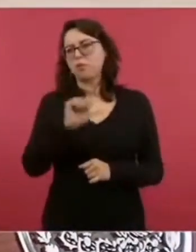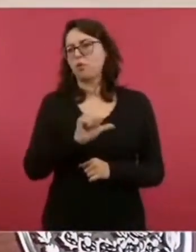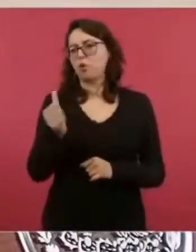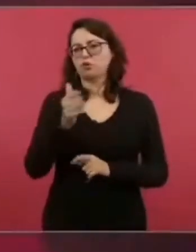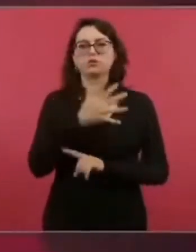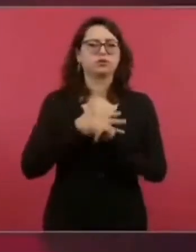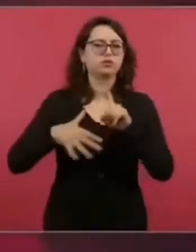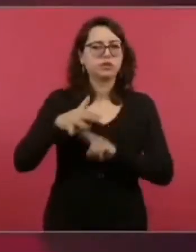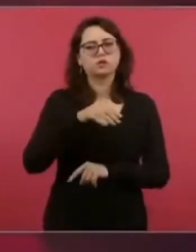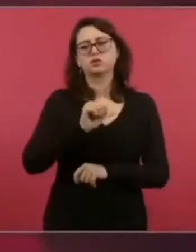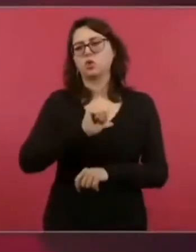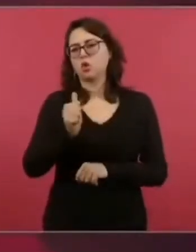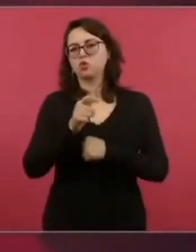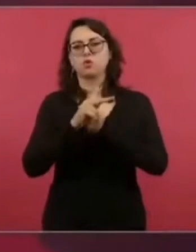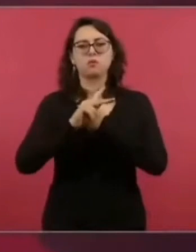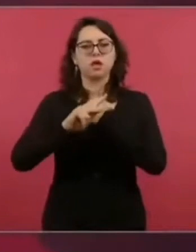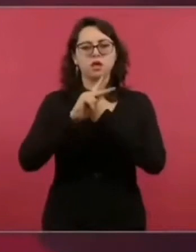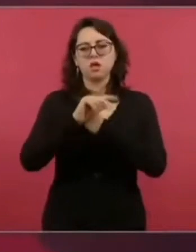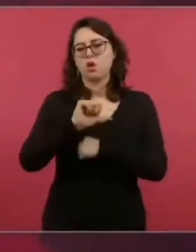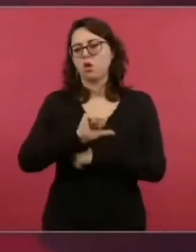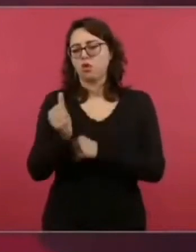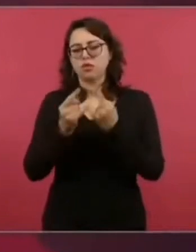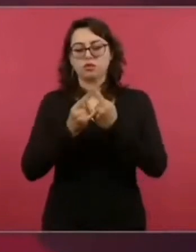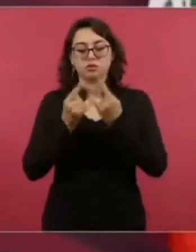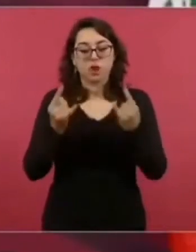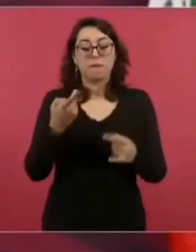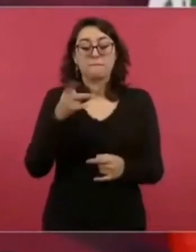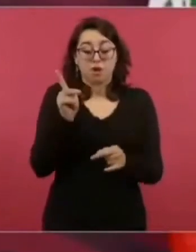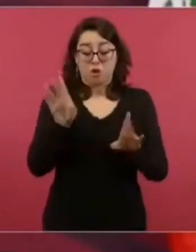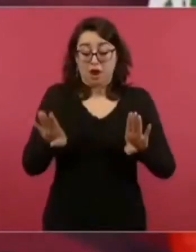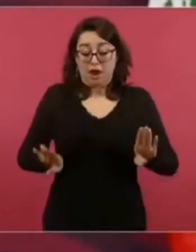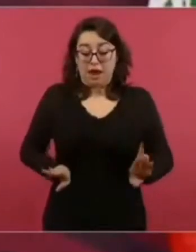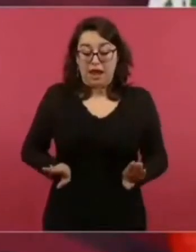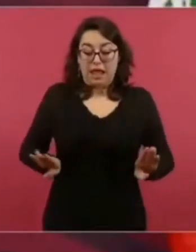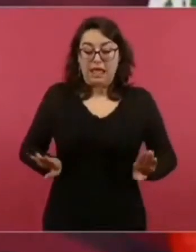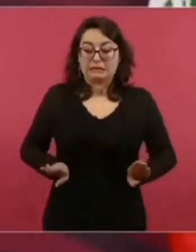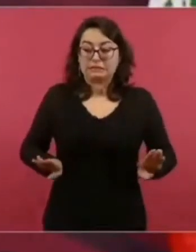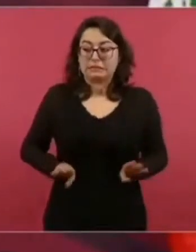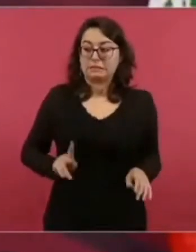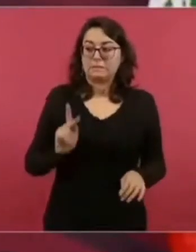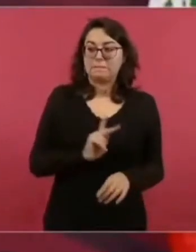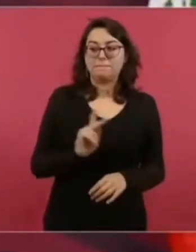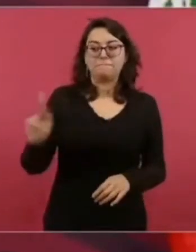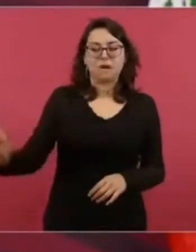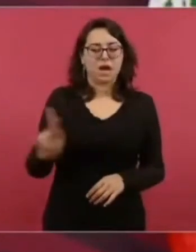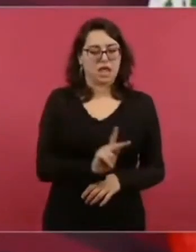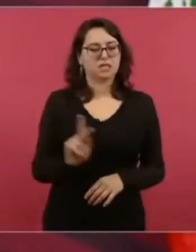historia, pero también, Madero, un hombre bueno,